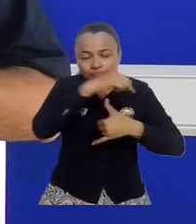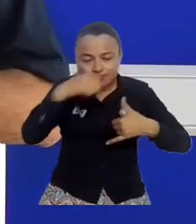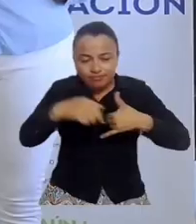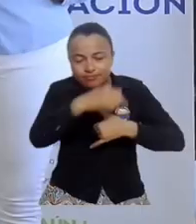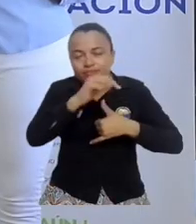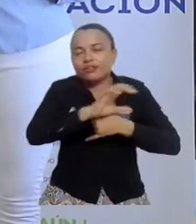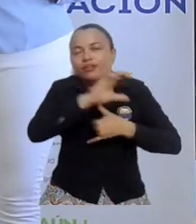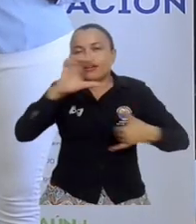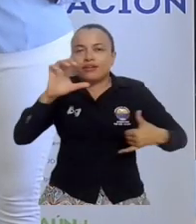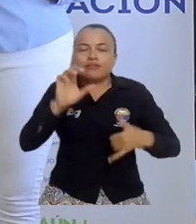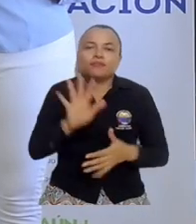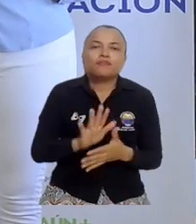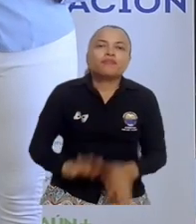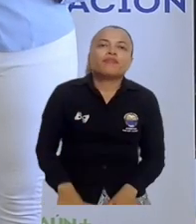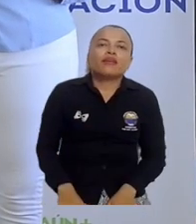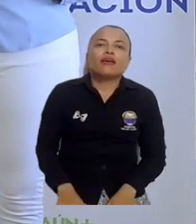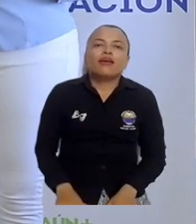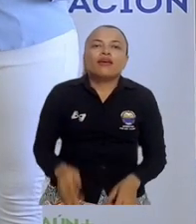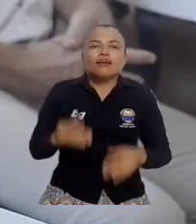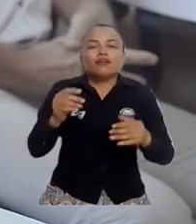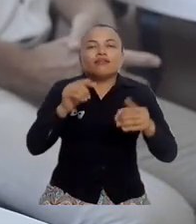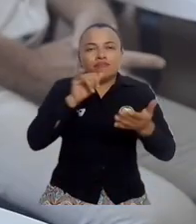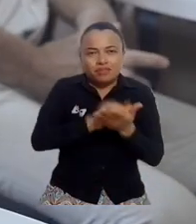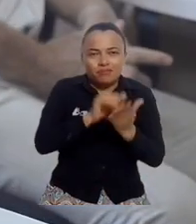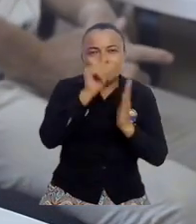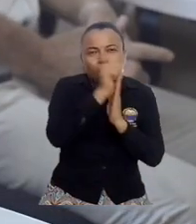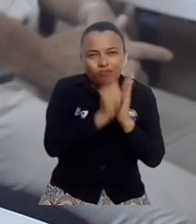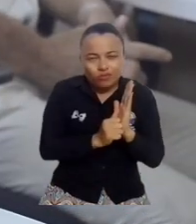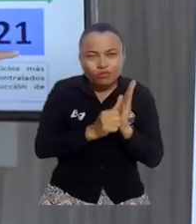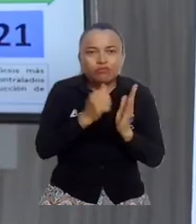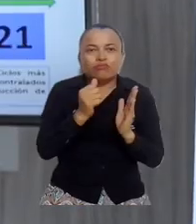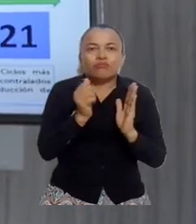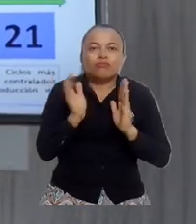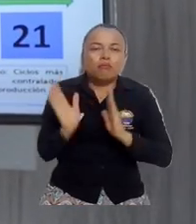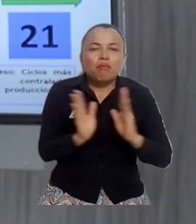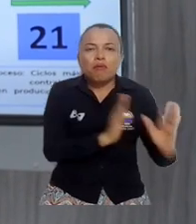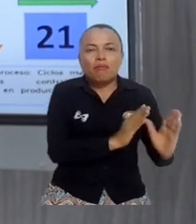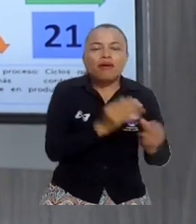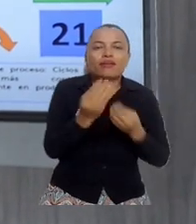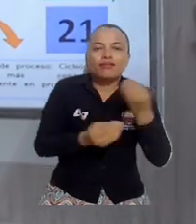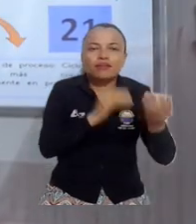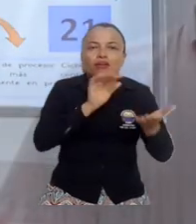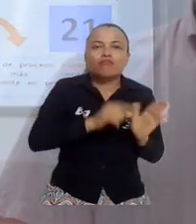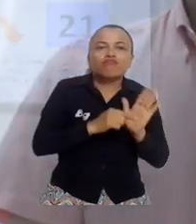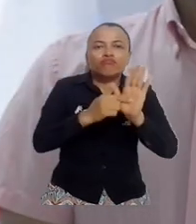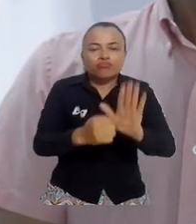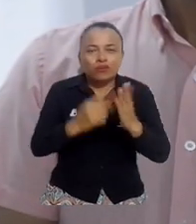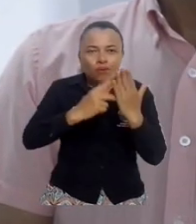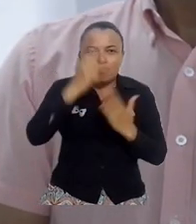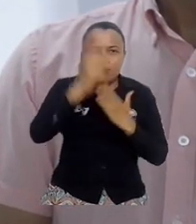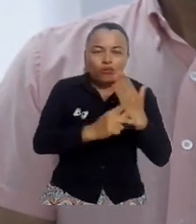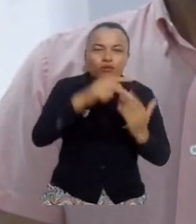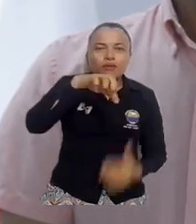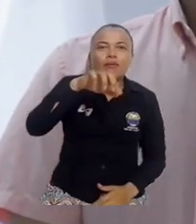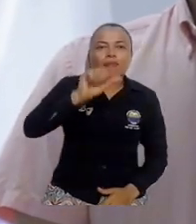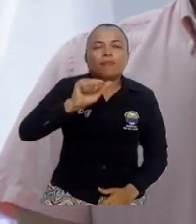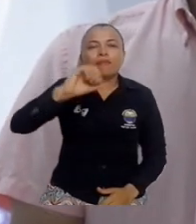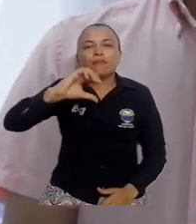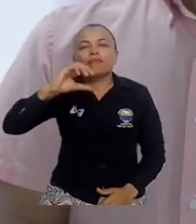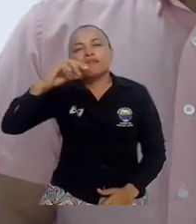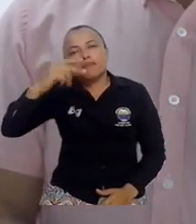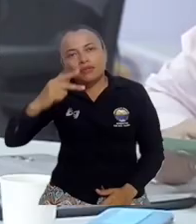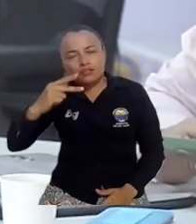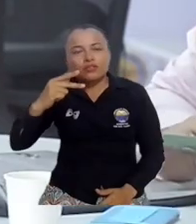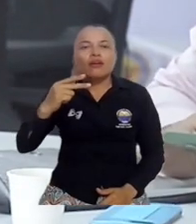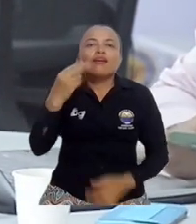región. Durante la programación también tuvo lugar la segunda sesión de Project Pitch, donde fueron presentados los prototipos funcionales que se